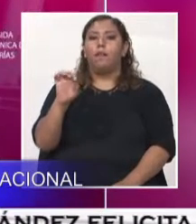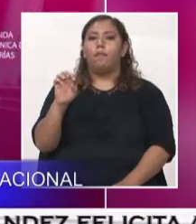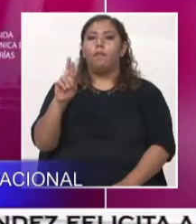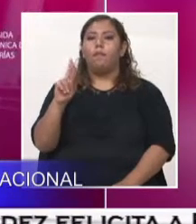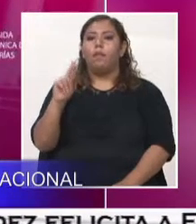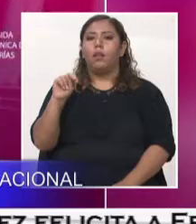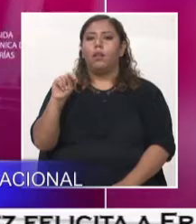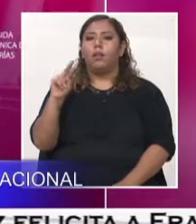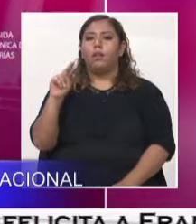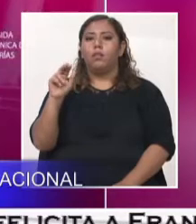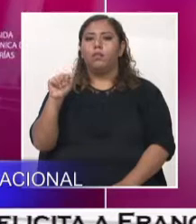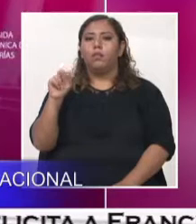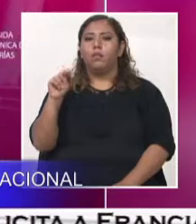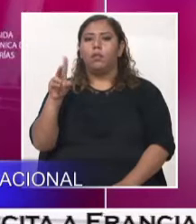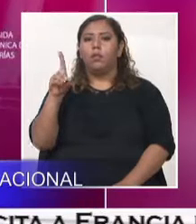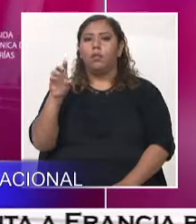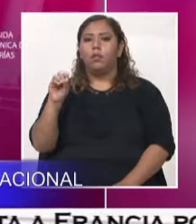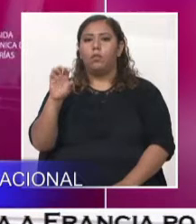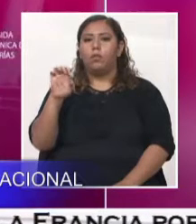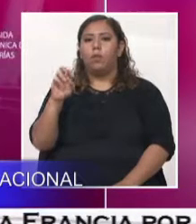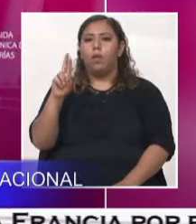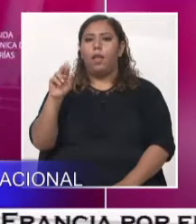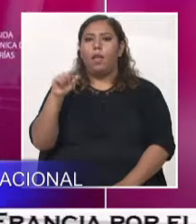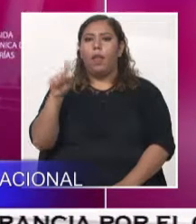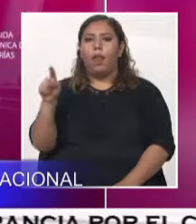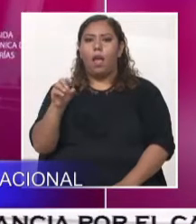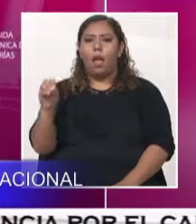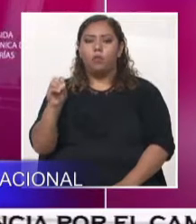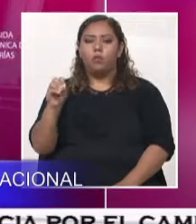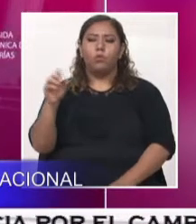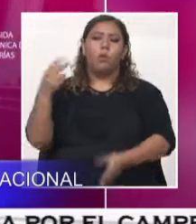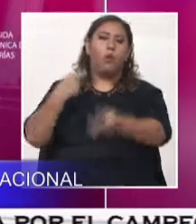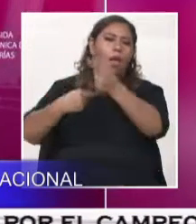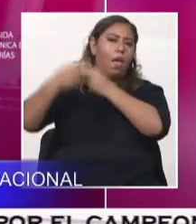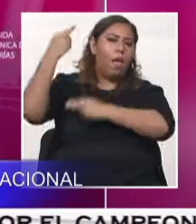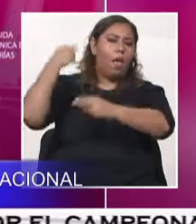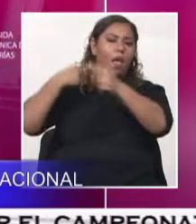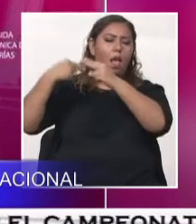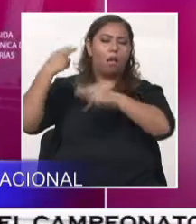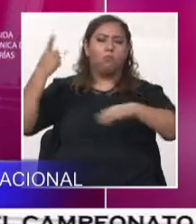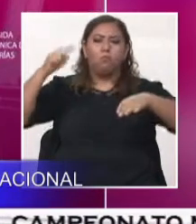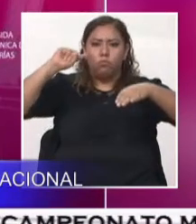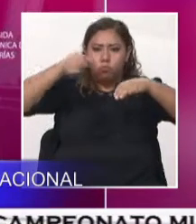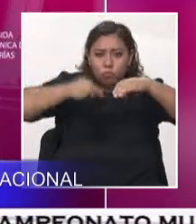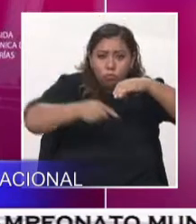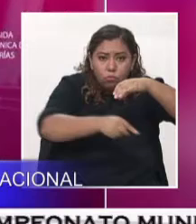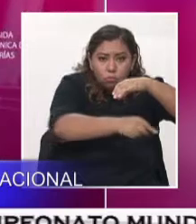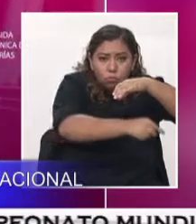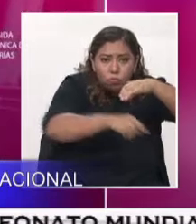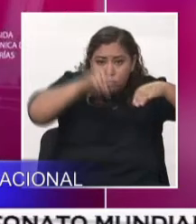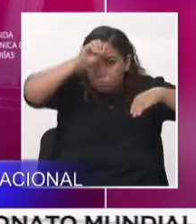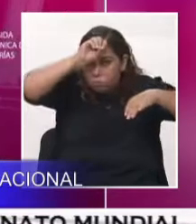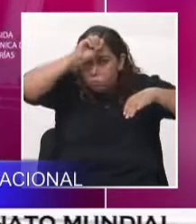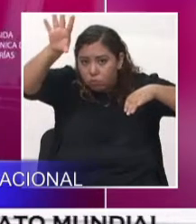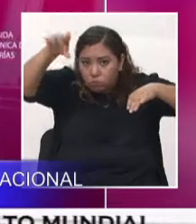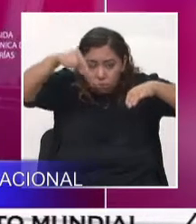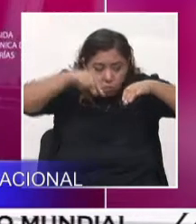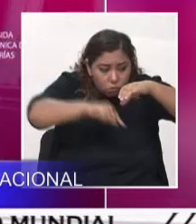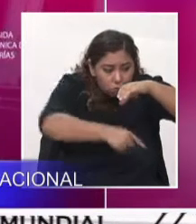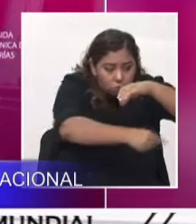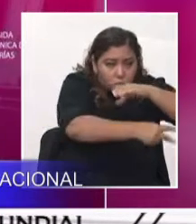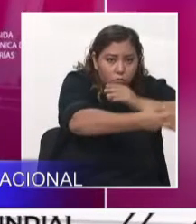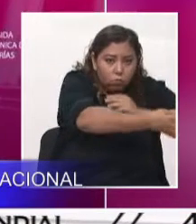historia de la minería en Honduras, nos va a hablar sobre los sitios geológicos, las investigaciones que está realizando el Instituto